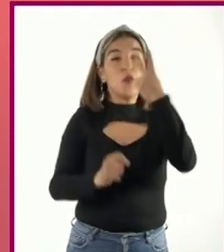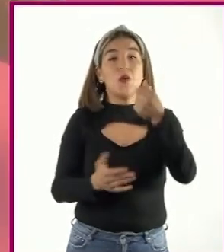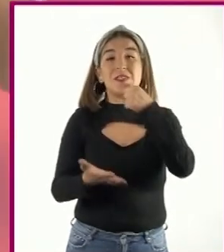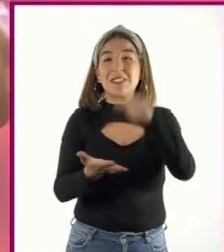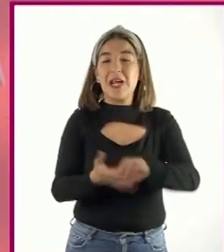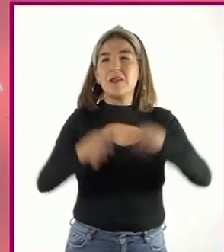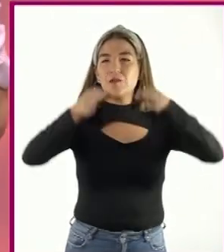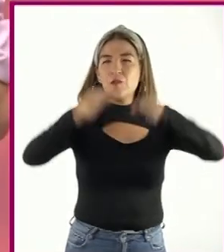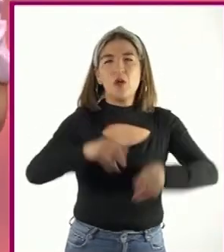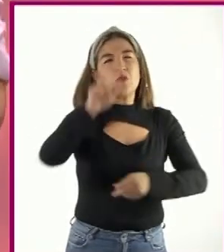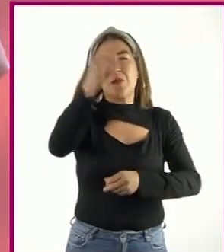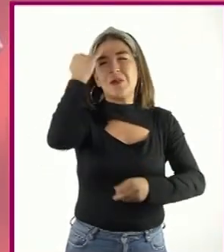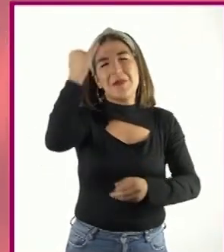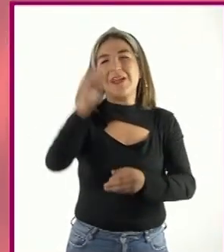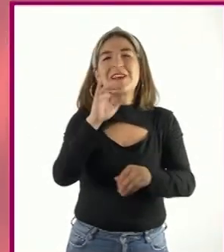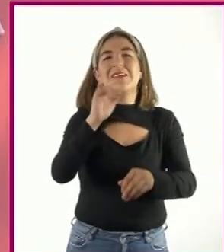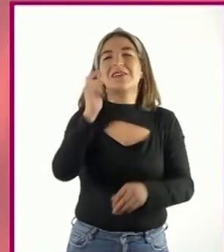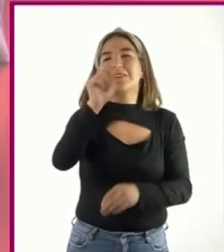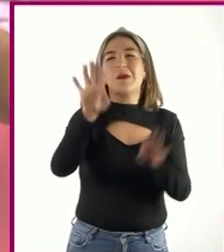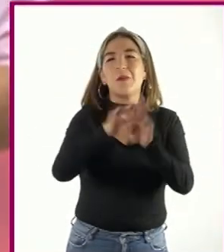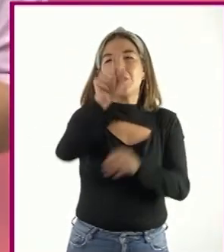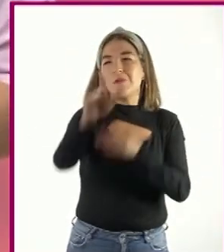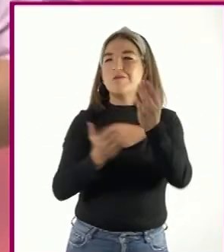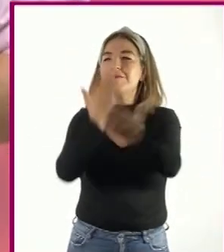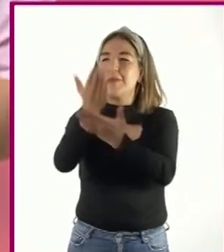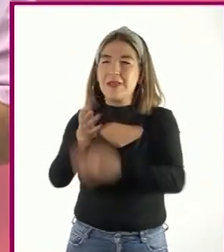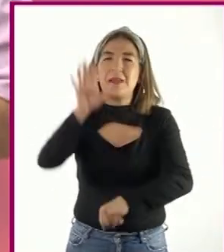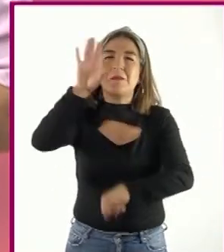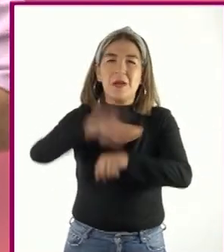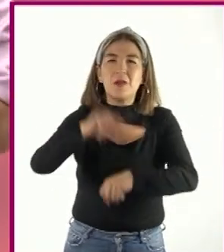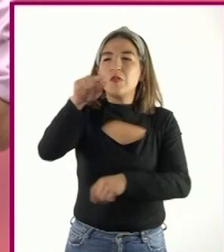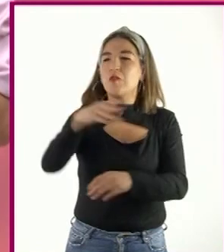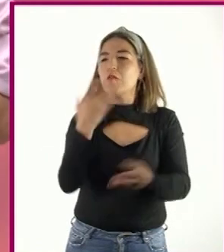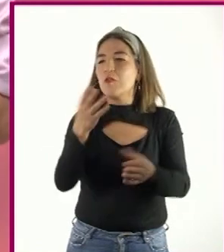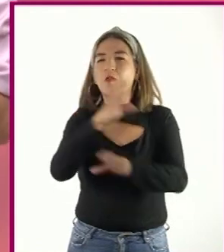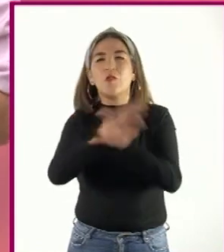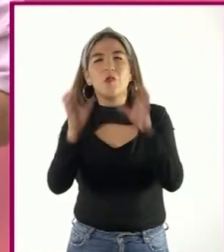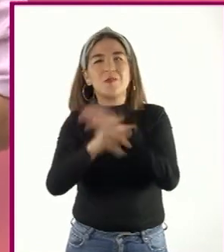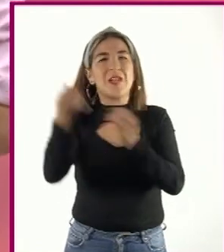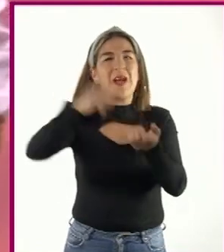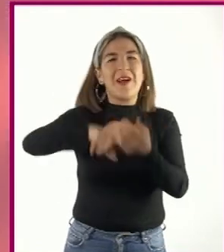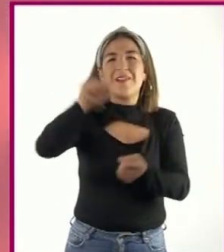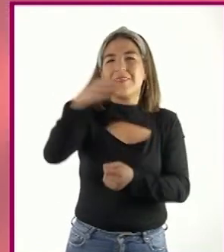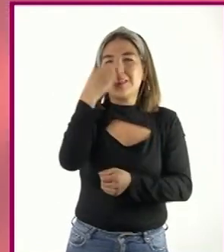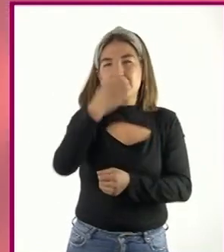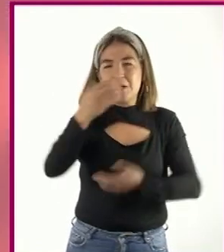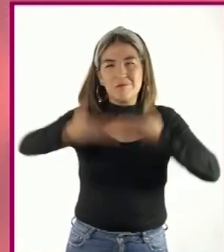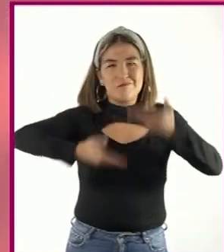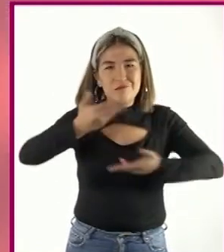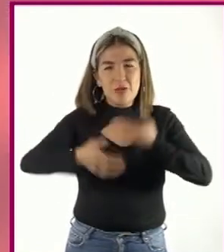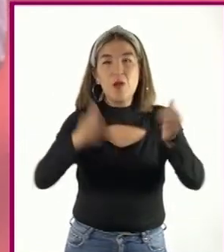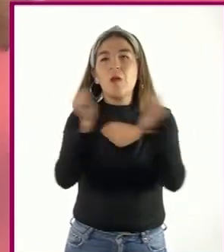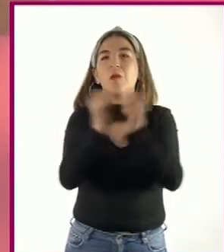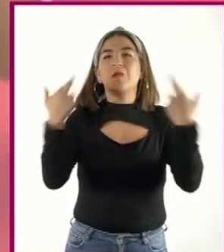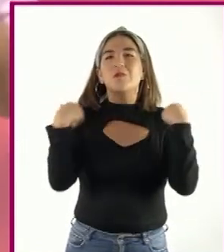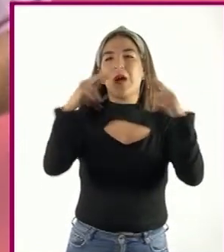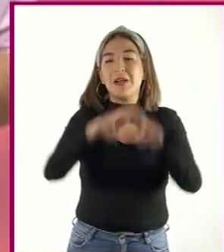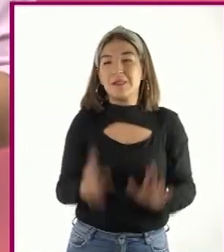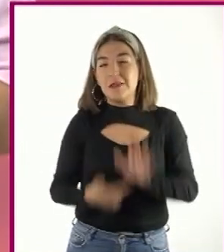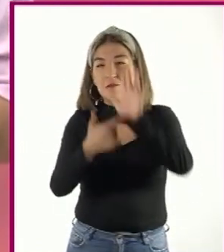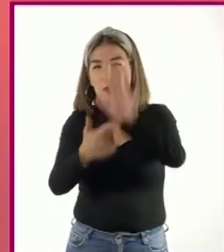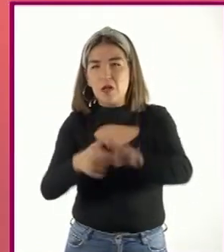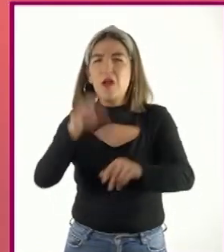imaginando que solicitamos algún material escolar usando las fórmulas revisadas y compartirlas con nuestros profesores o